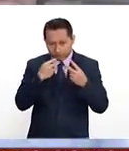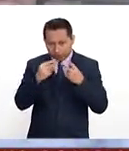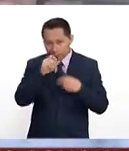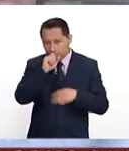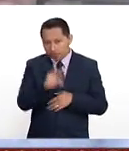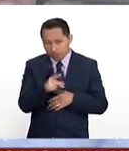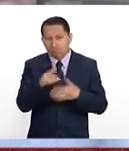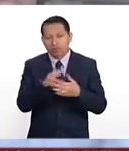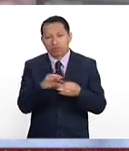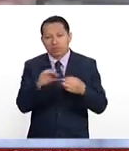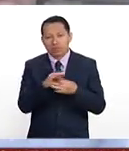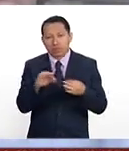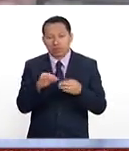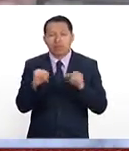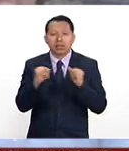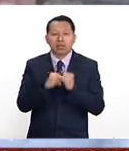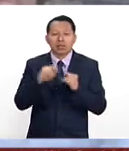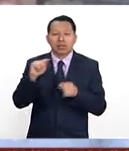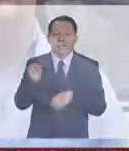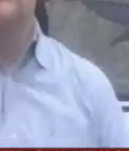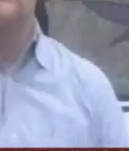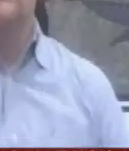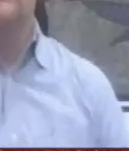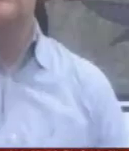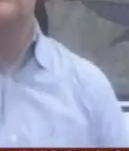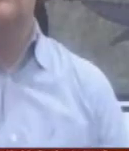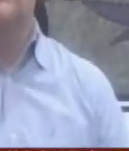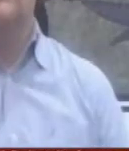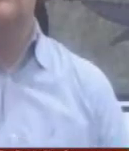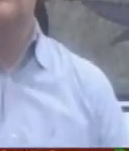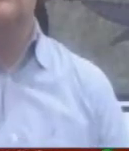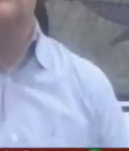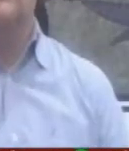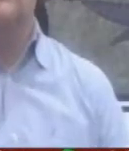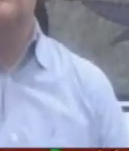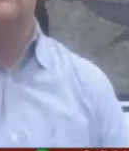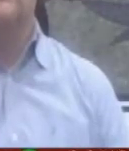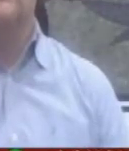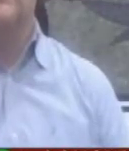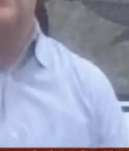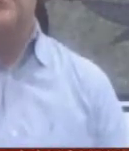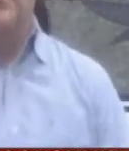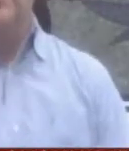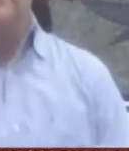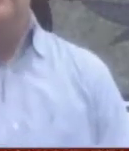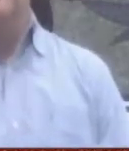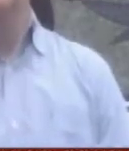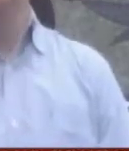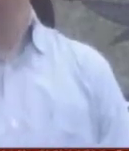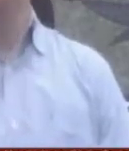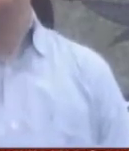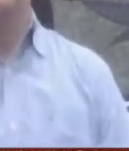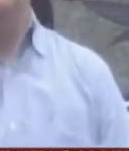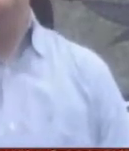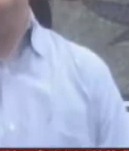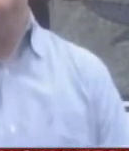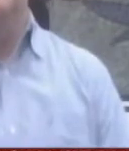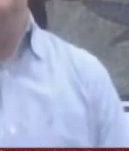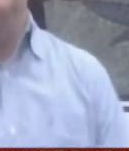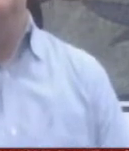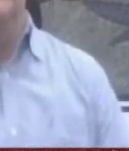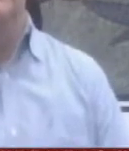Decirte que el Instituto Tecnológico Superior de Zongolica se fundó hace 14 años.